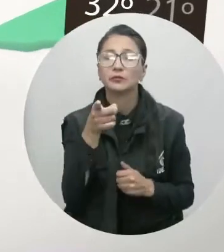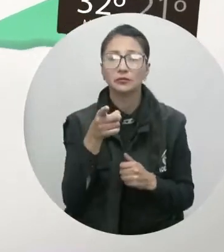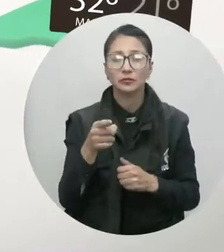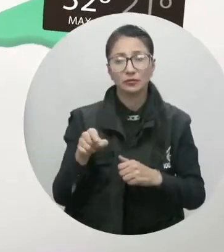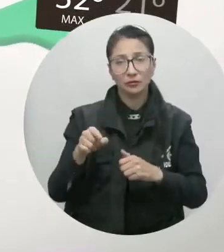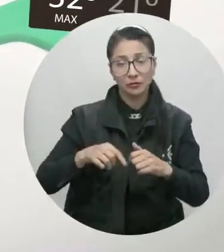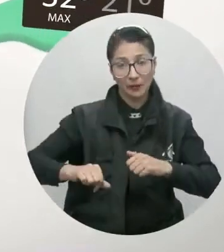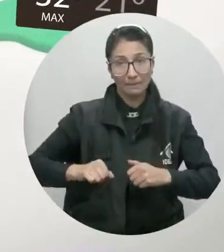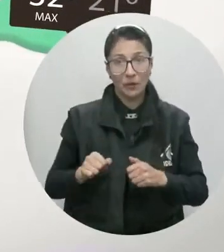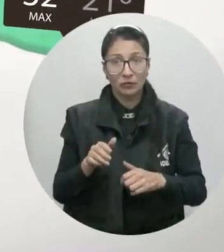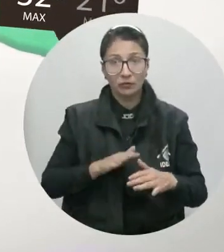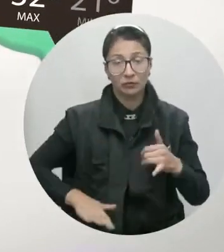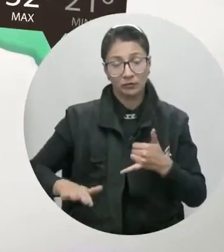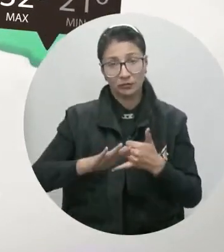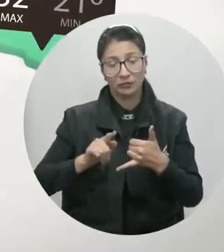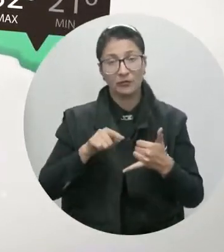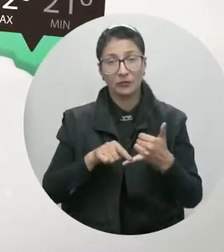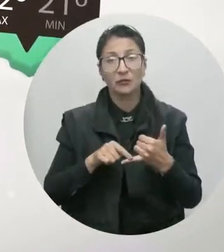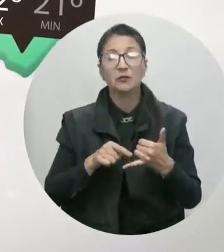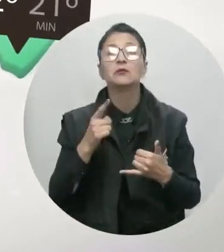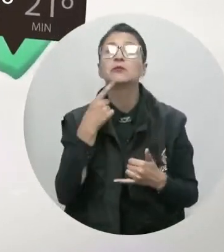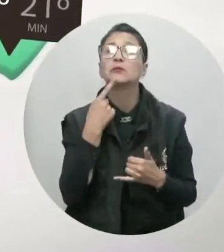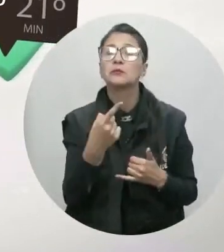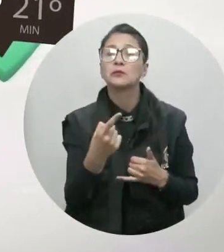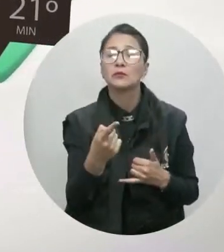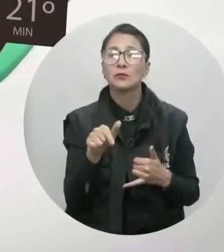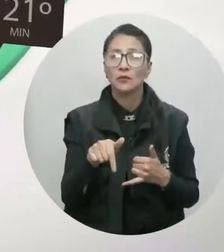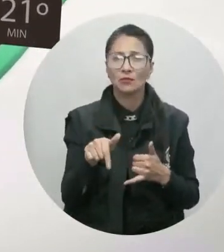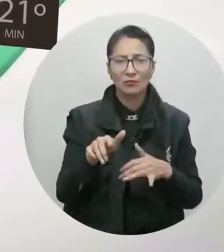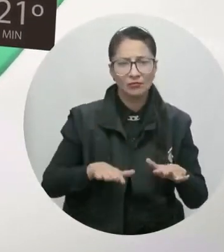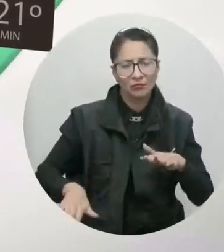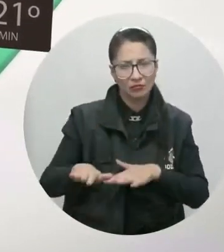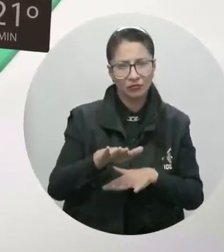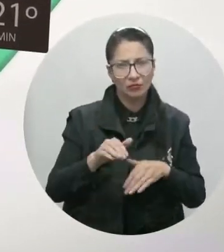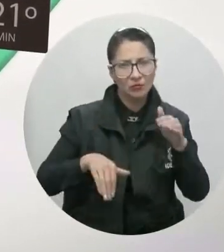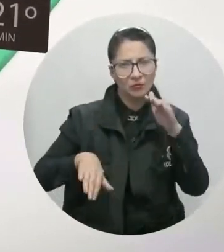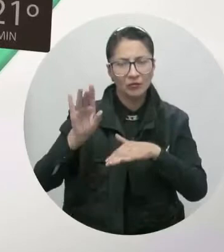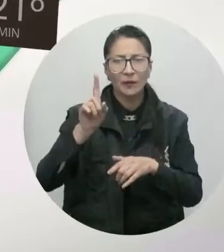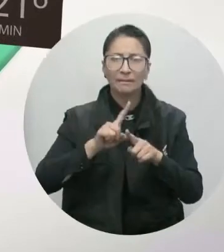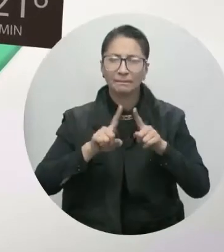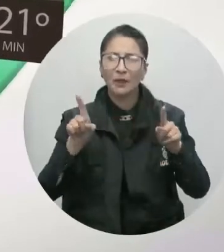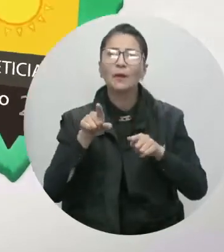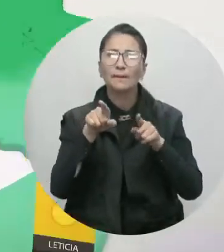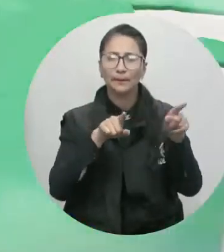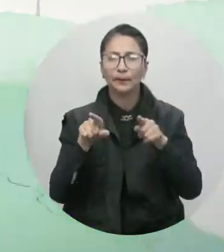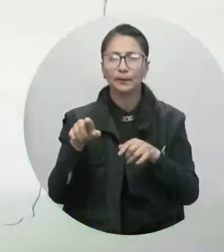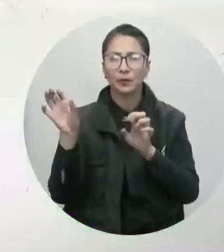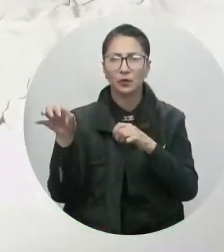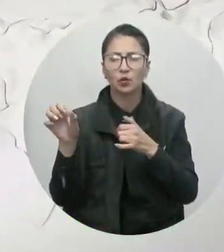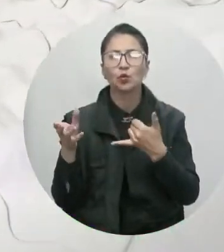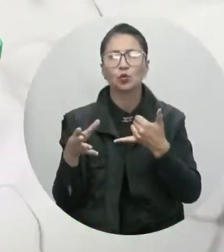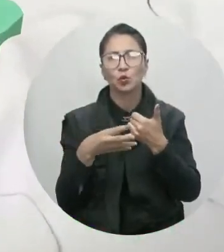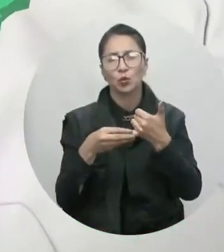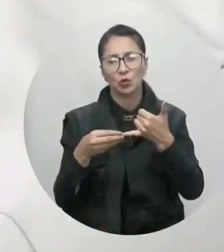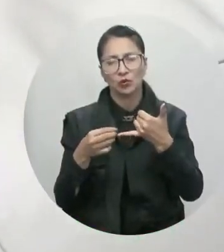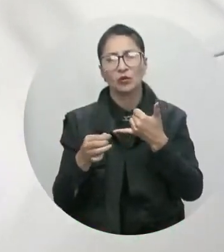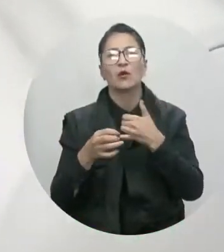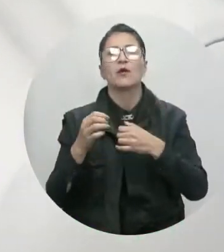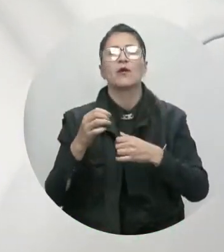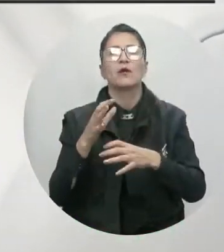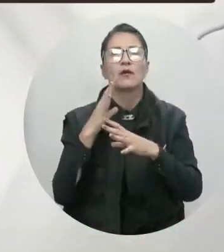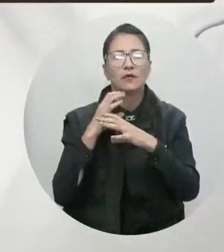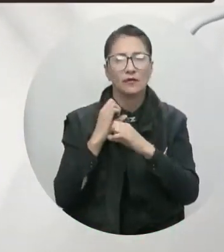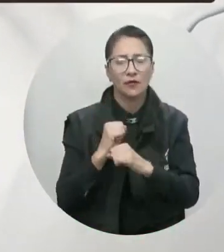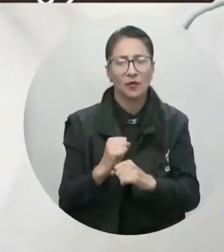predominio de tiempo seco, despejado en gran parte del área, sin embargo son previstas algunas lluvias en Guainía, Baupés, occidente del